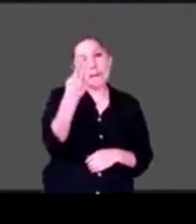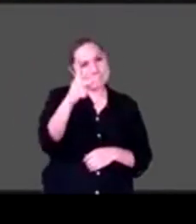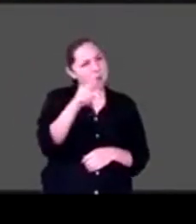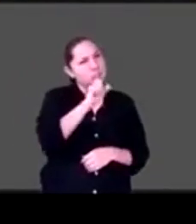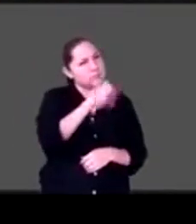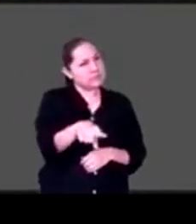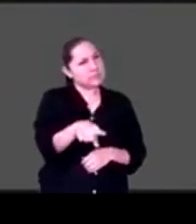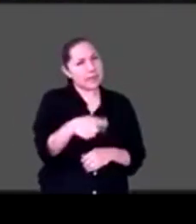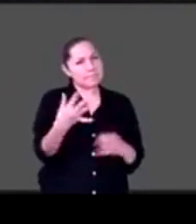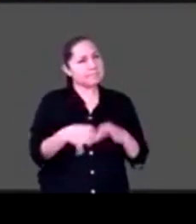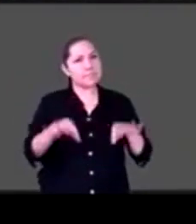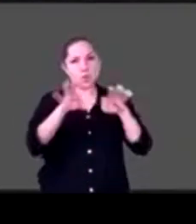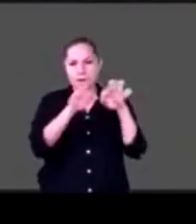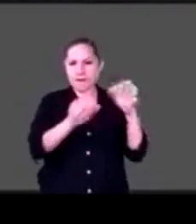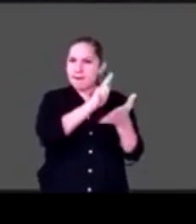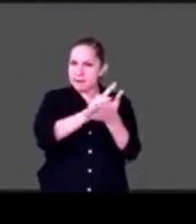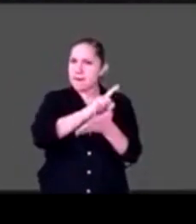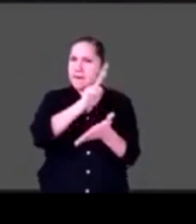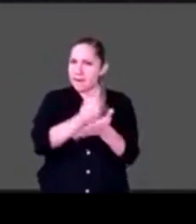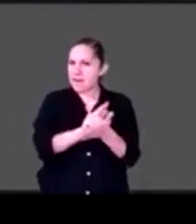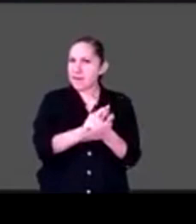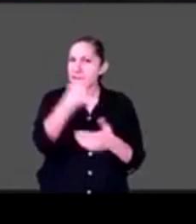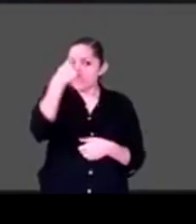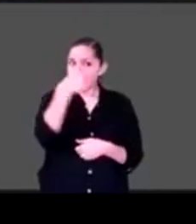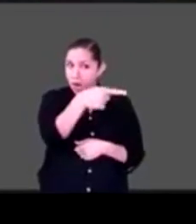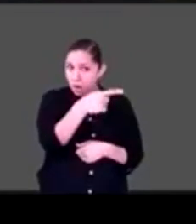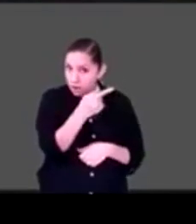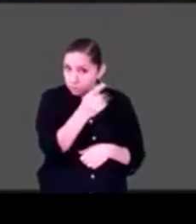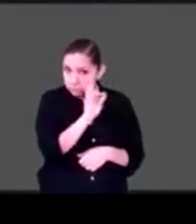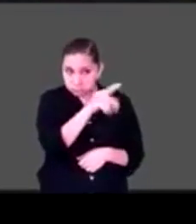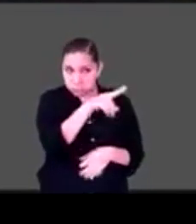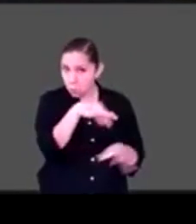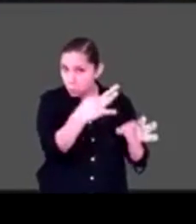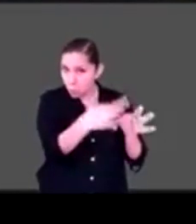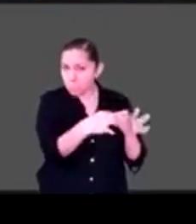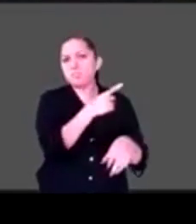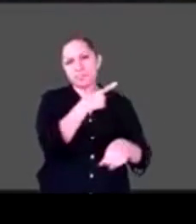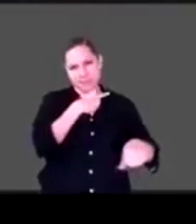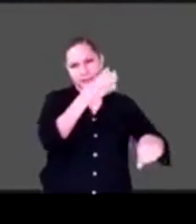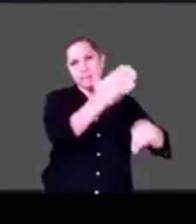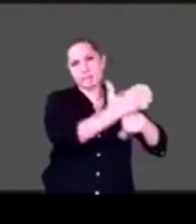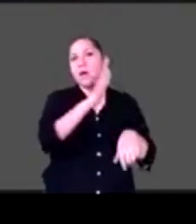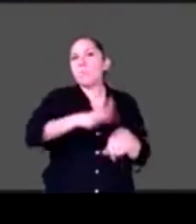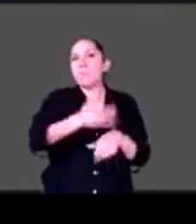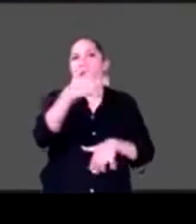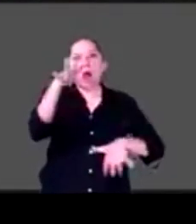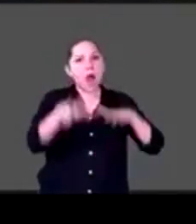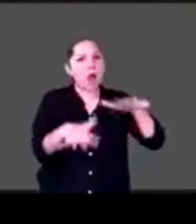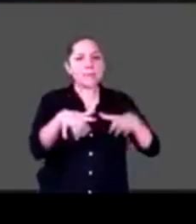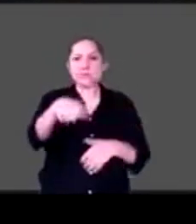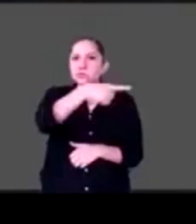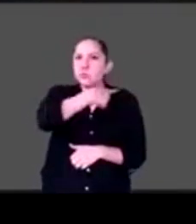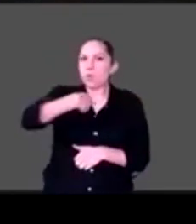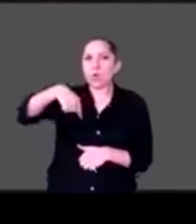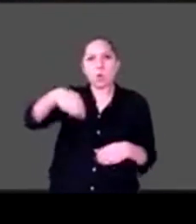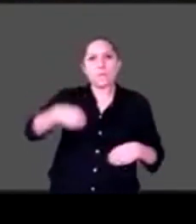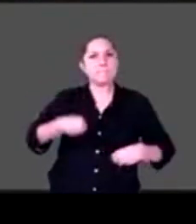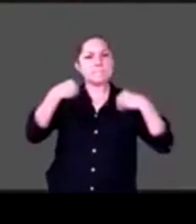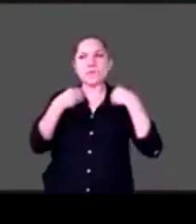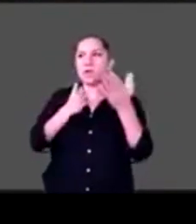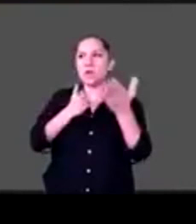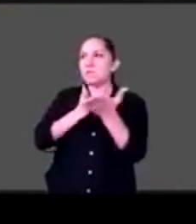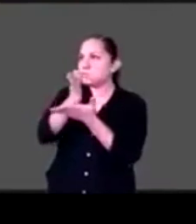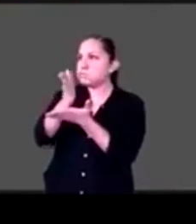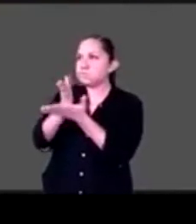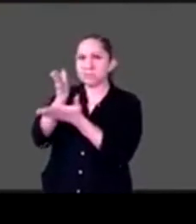frustrante salir a la calle, enfrentarte en el día a día a múltiples barreras, ya lo decía Flavia, en nuestras